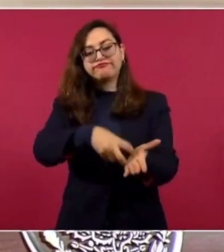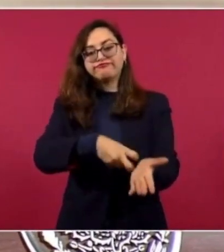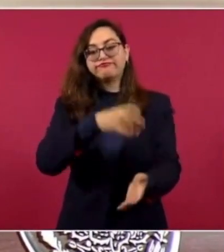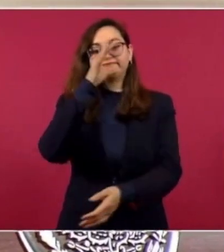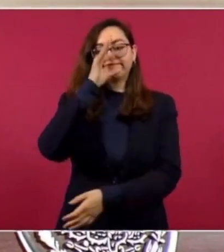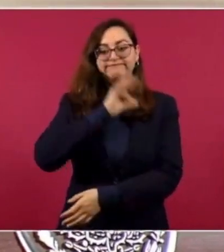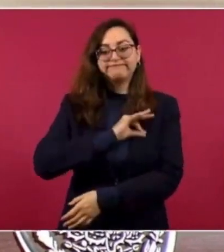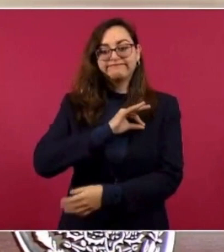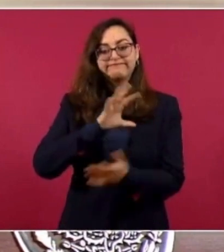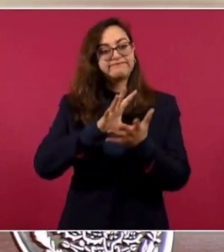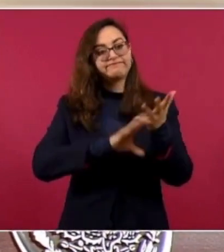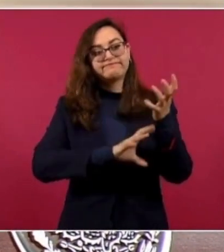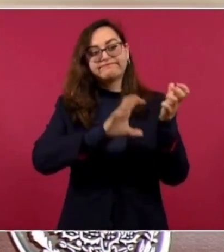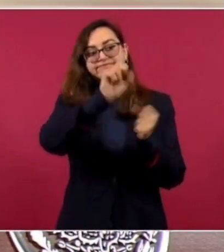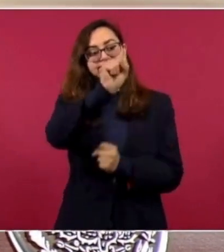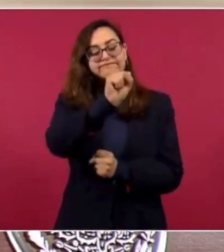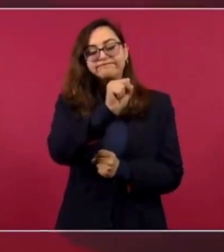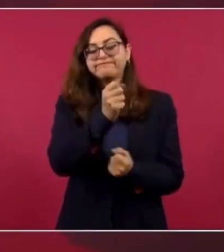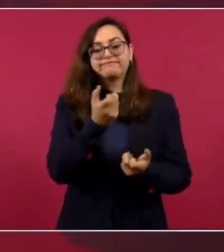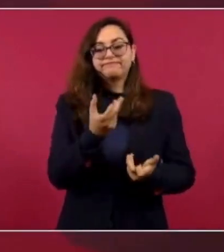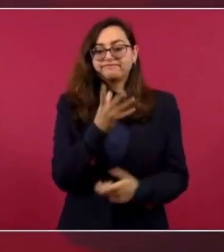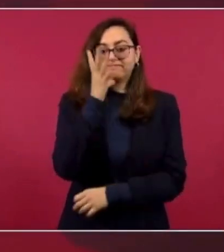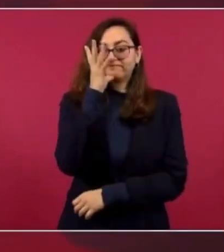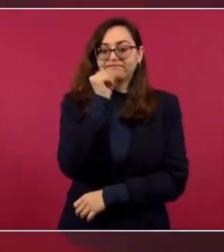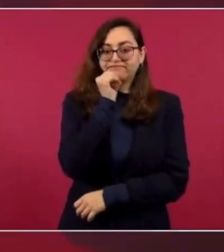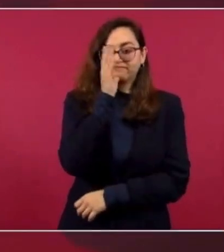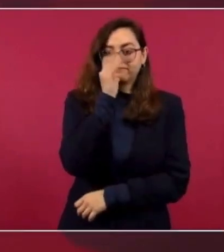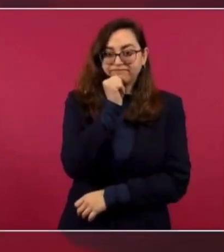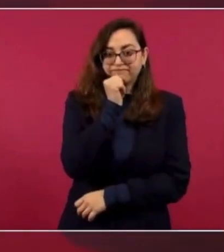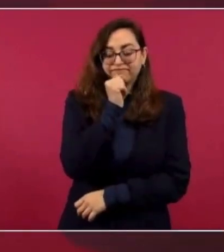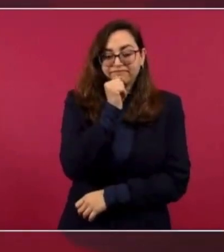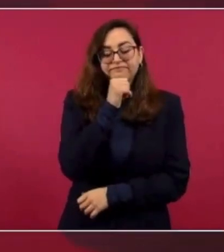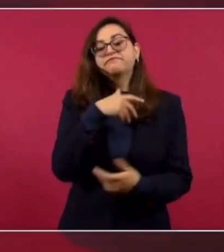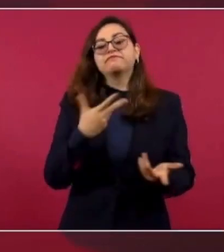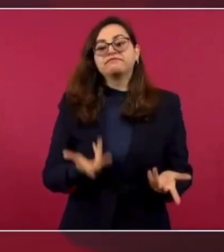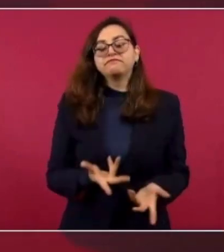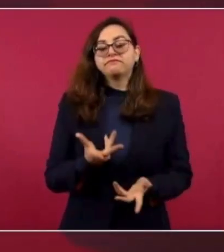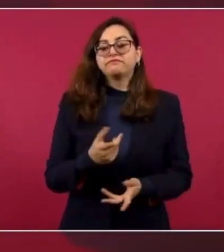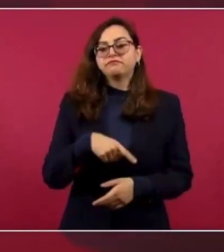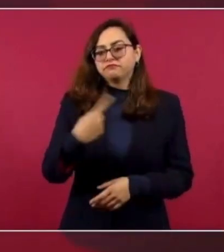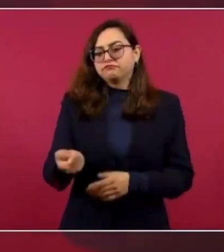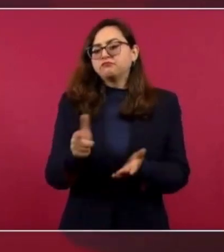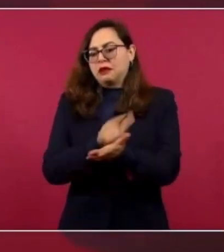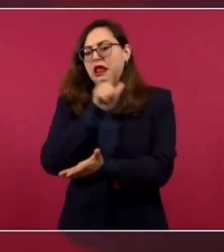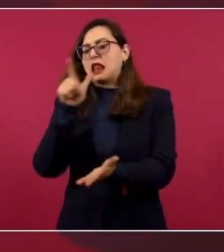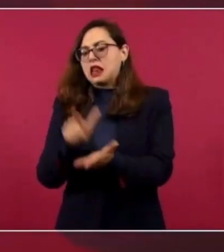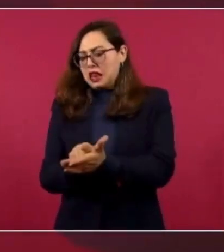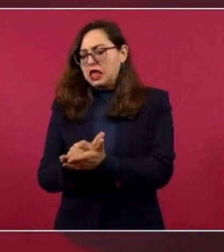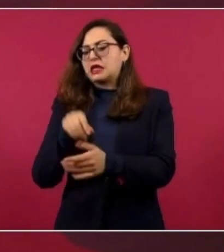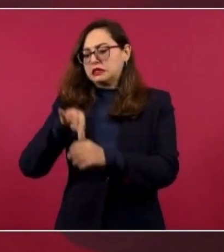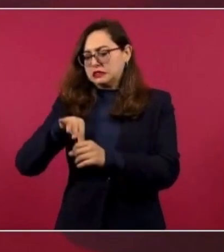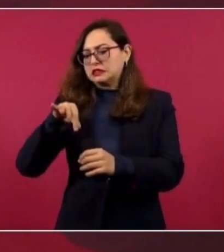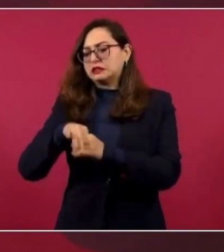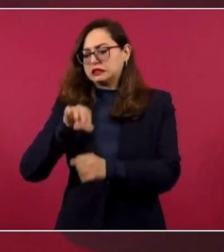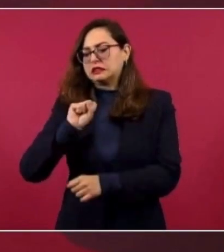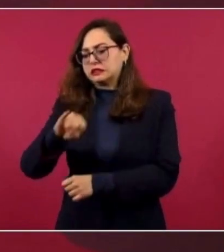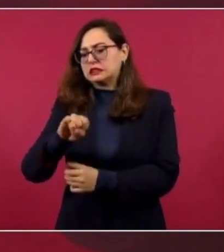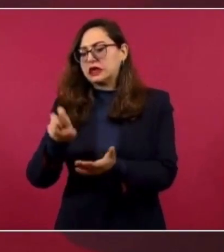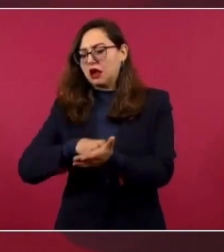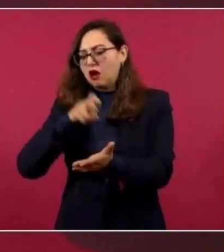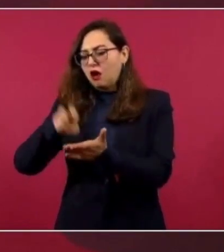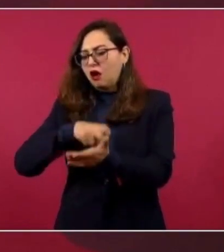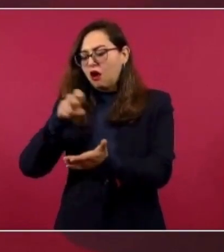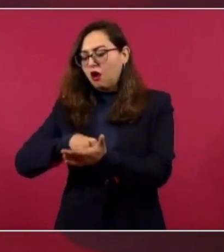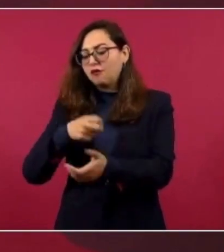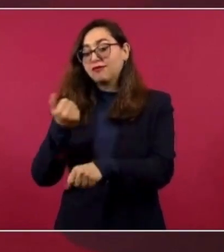tiene que ver sólo con cuestiones administrativas, no con el fondo, porque el